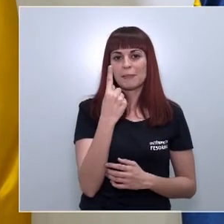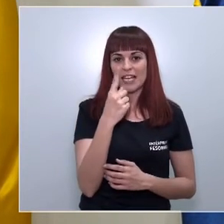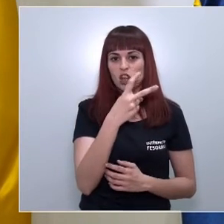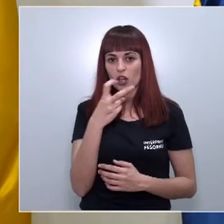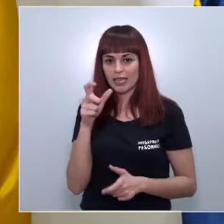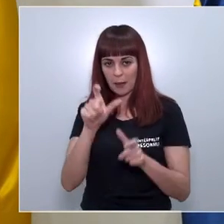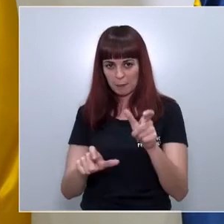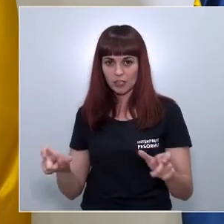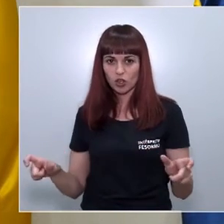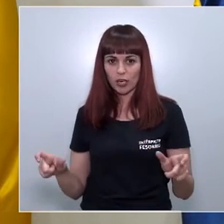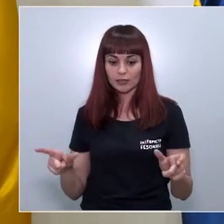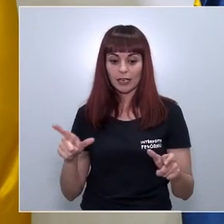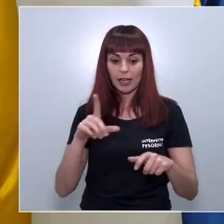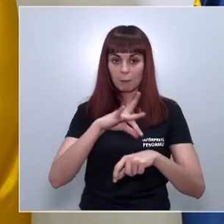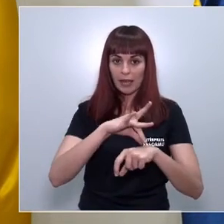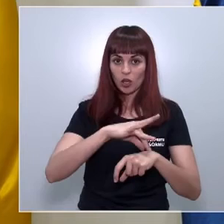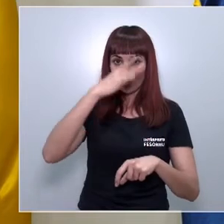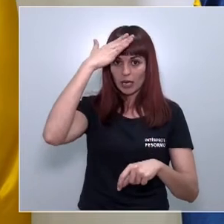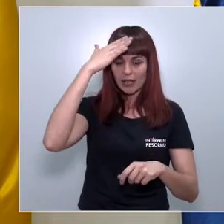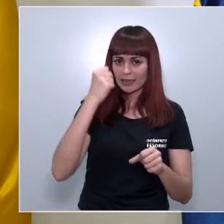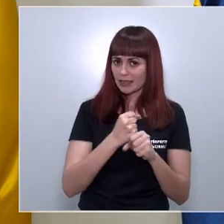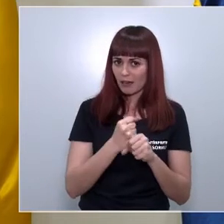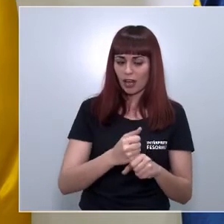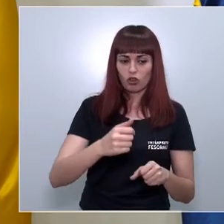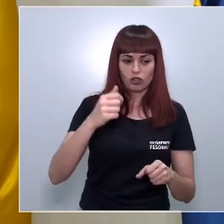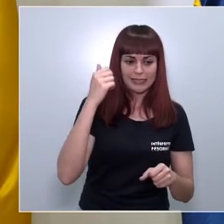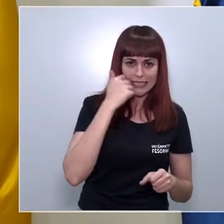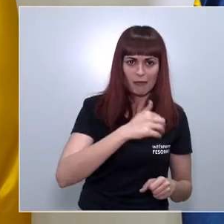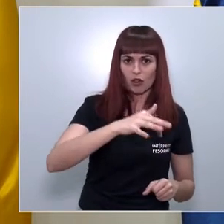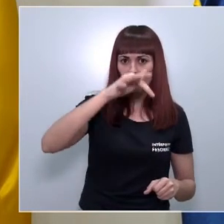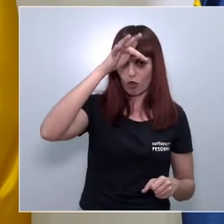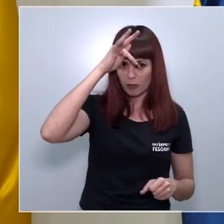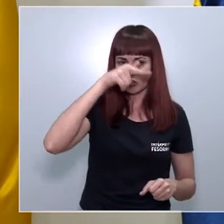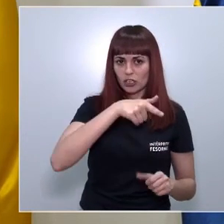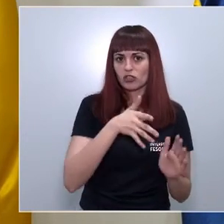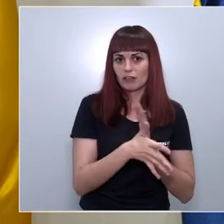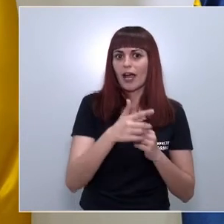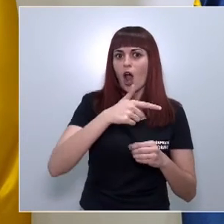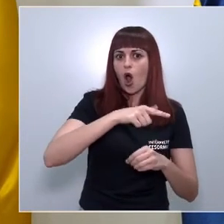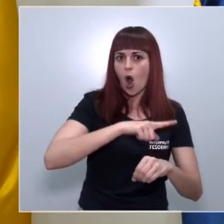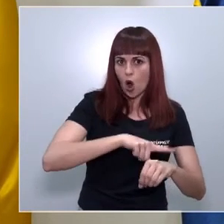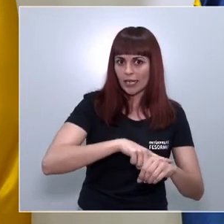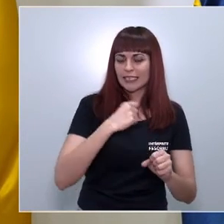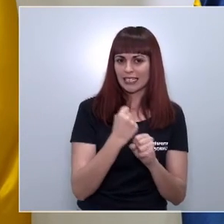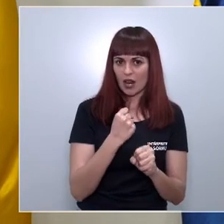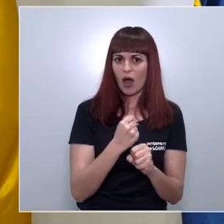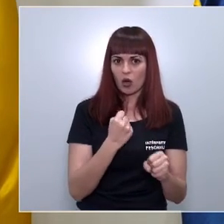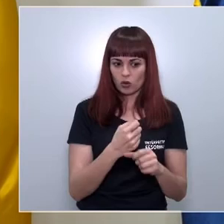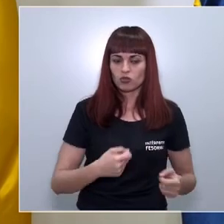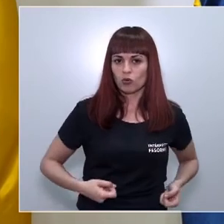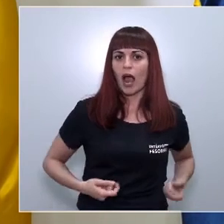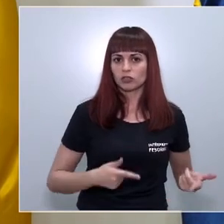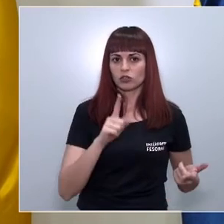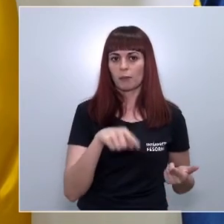personas que la primaria está trabajando sábado domingos y que todo eso son horas de trabajo y desgaste que tenemos y